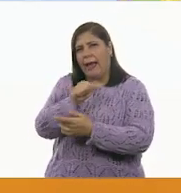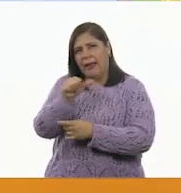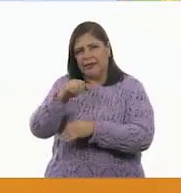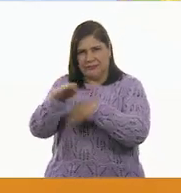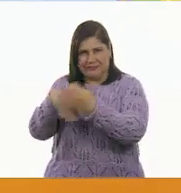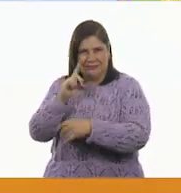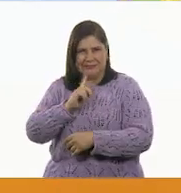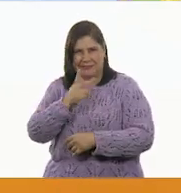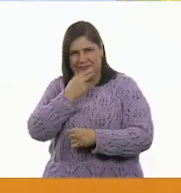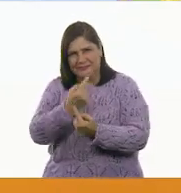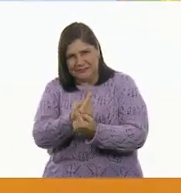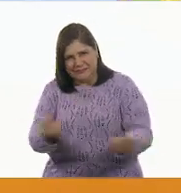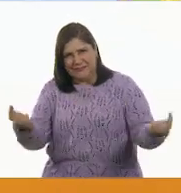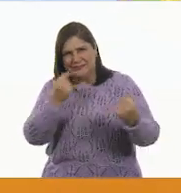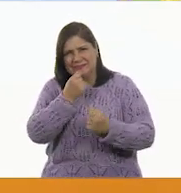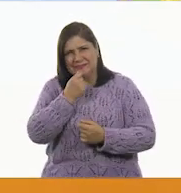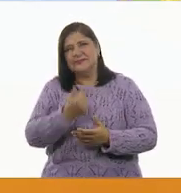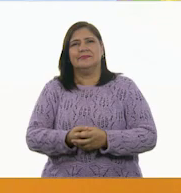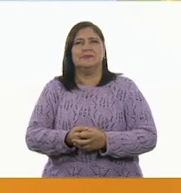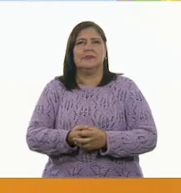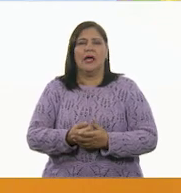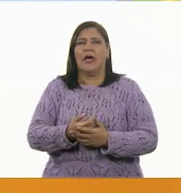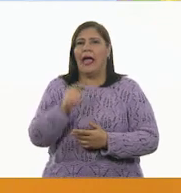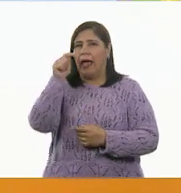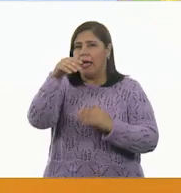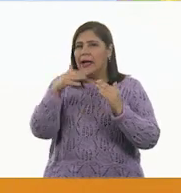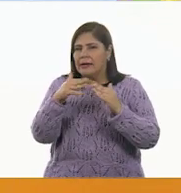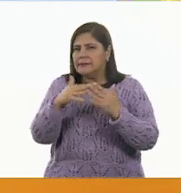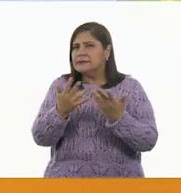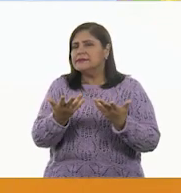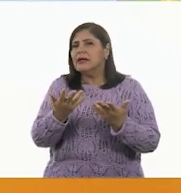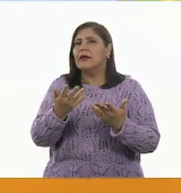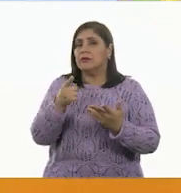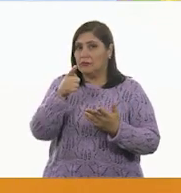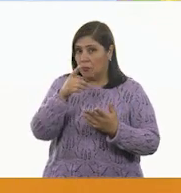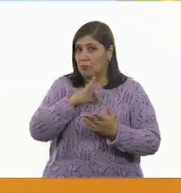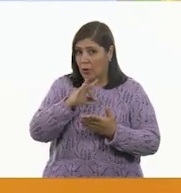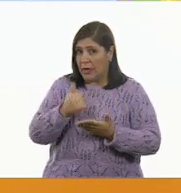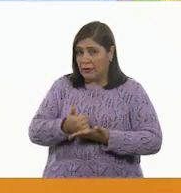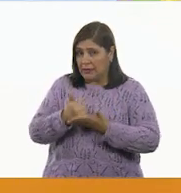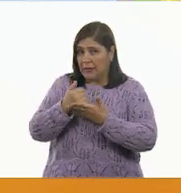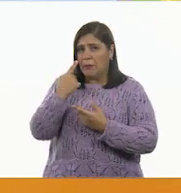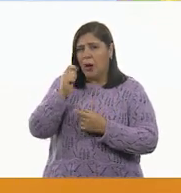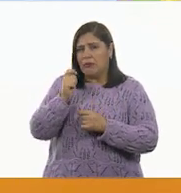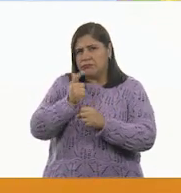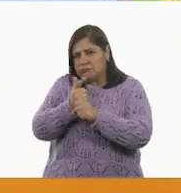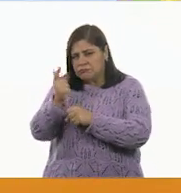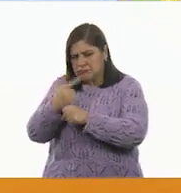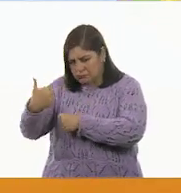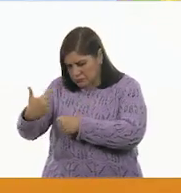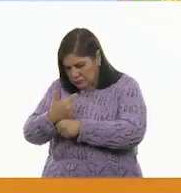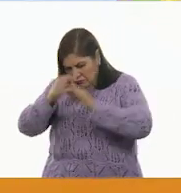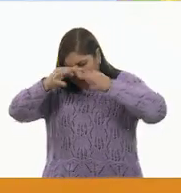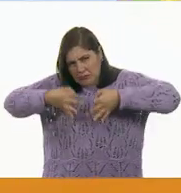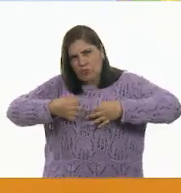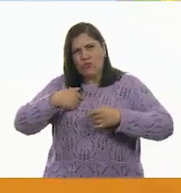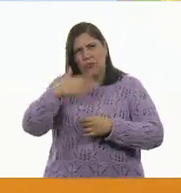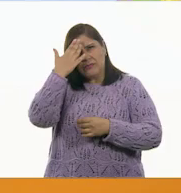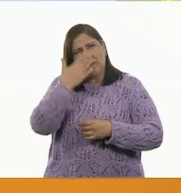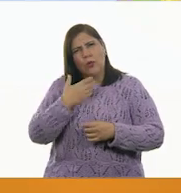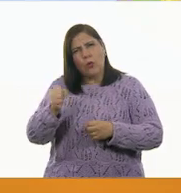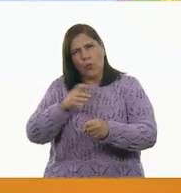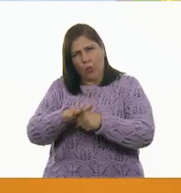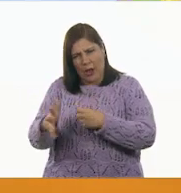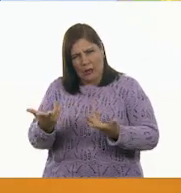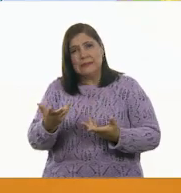en casita. ¿Tú crees que los ayudemos a descubrir estas fortalezas? Sería lo mejor, ¿eh? ¡Excelente! Ok, pero